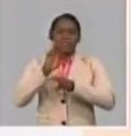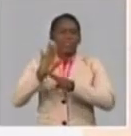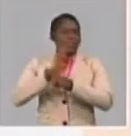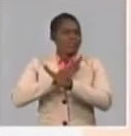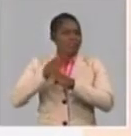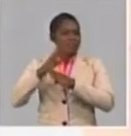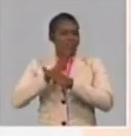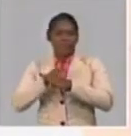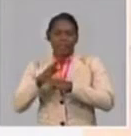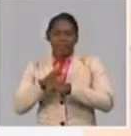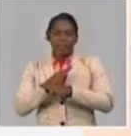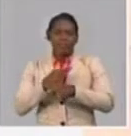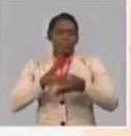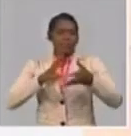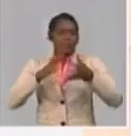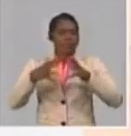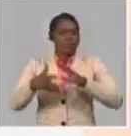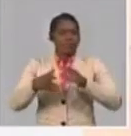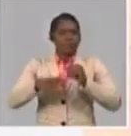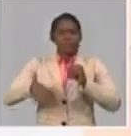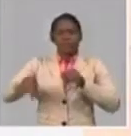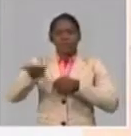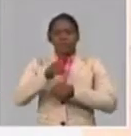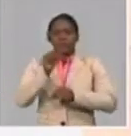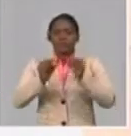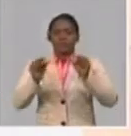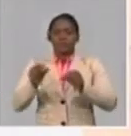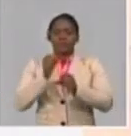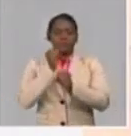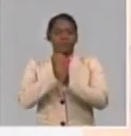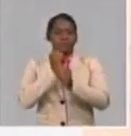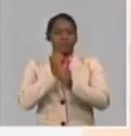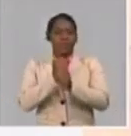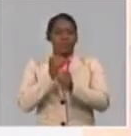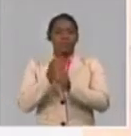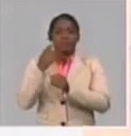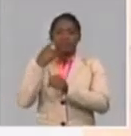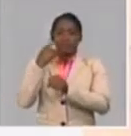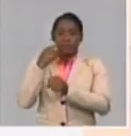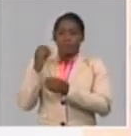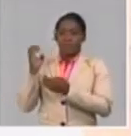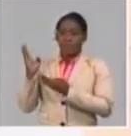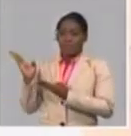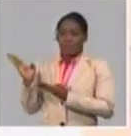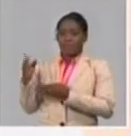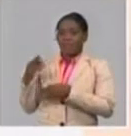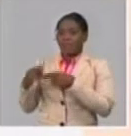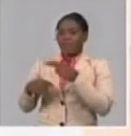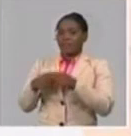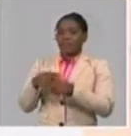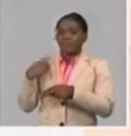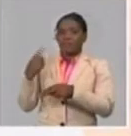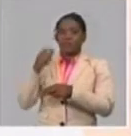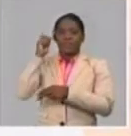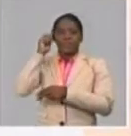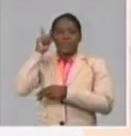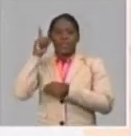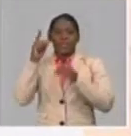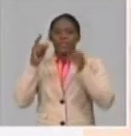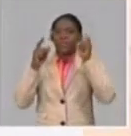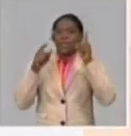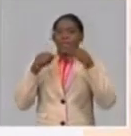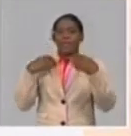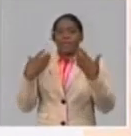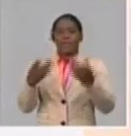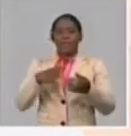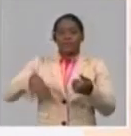en la propaganda que se elabore, empleando, ahí hay un reflejo de lo que hemos concebido, la creatividad popular para que